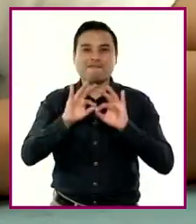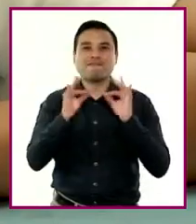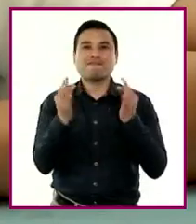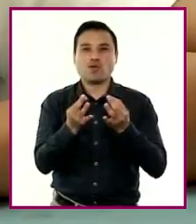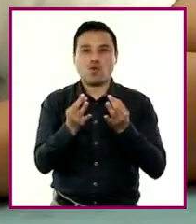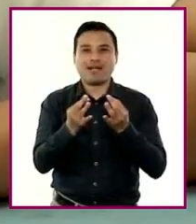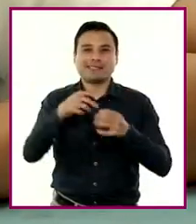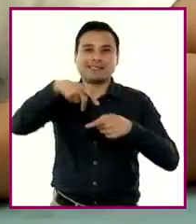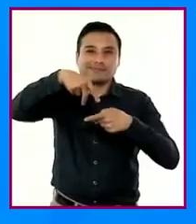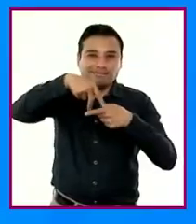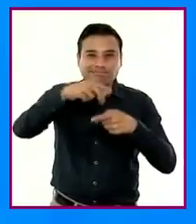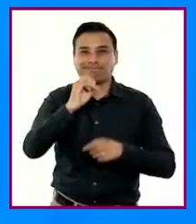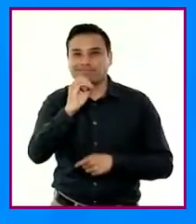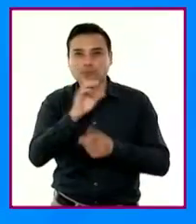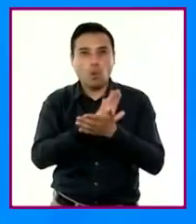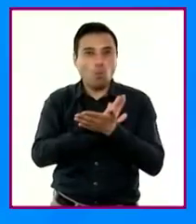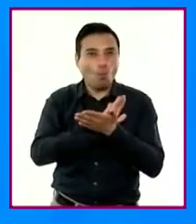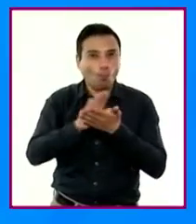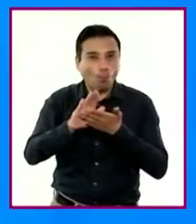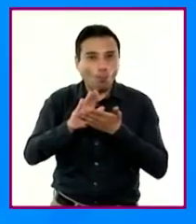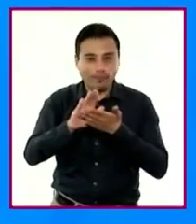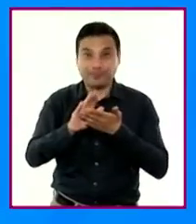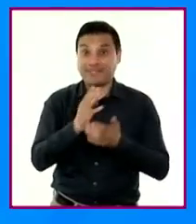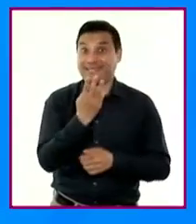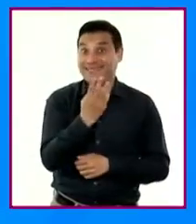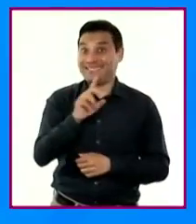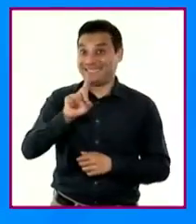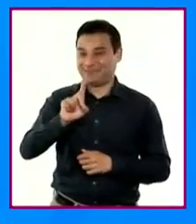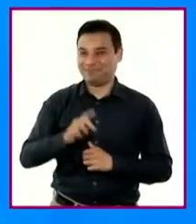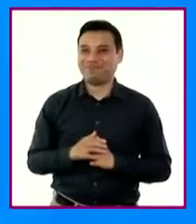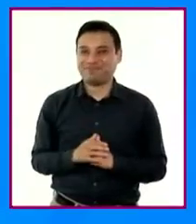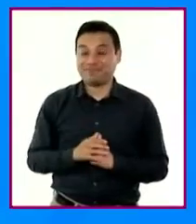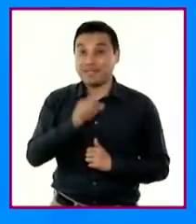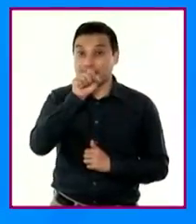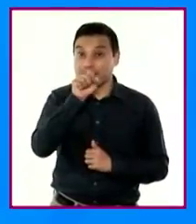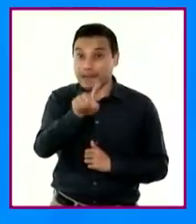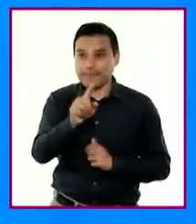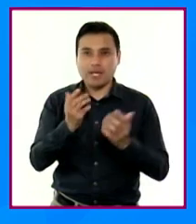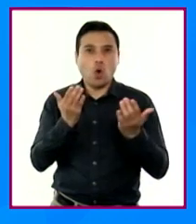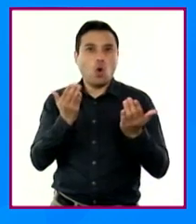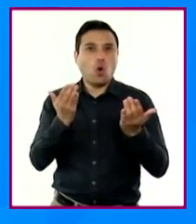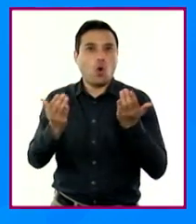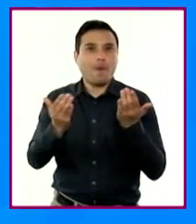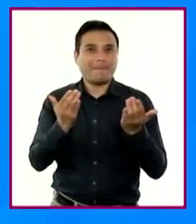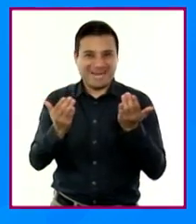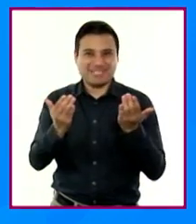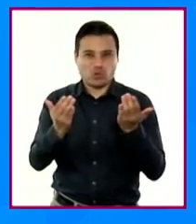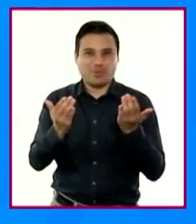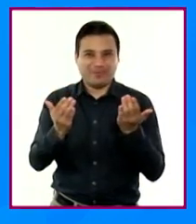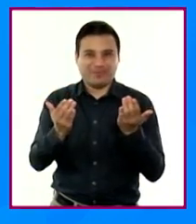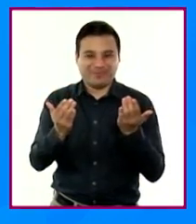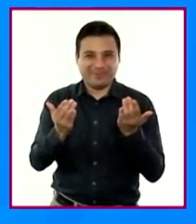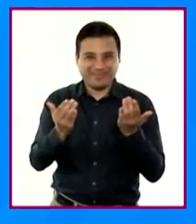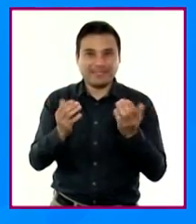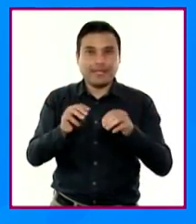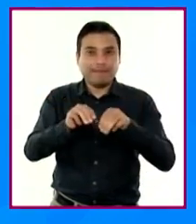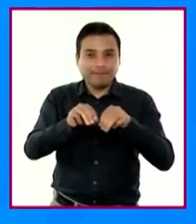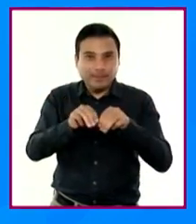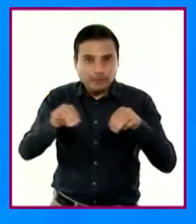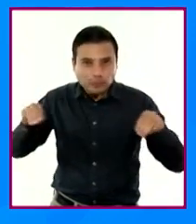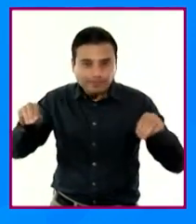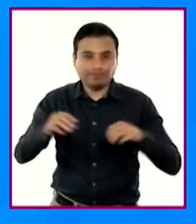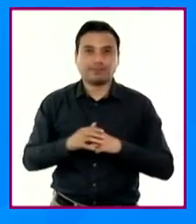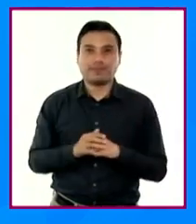tridimensionales, en la medición y comparación de magnitudes de longitud, masa, capacidad y tiempo,